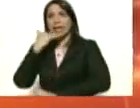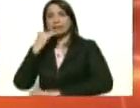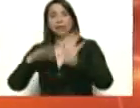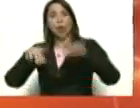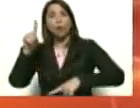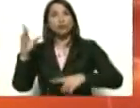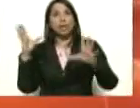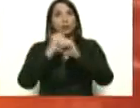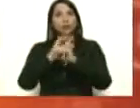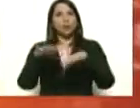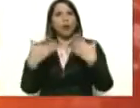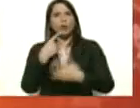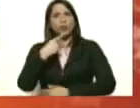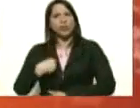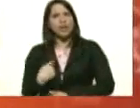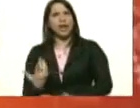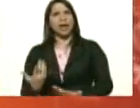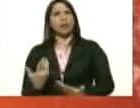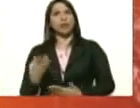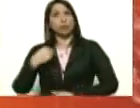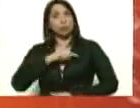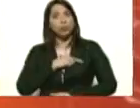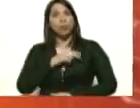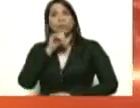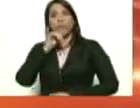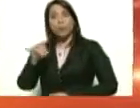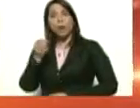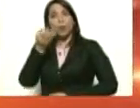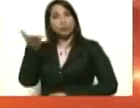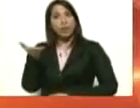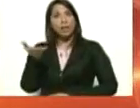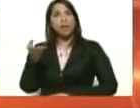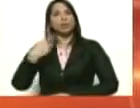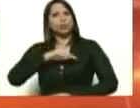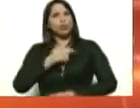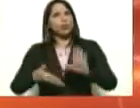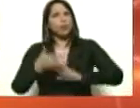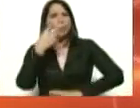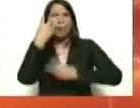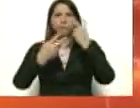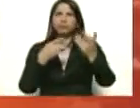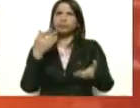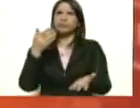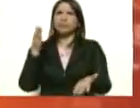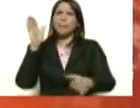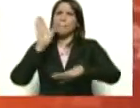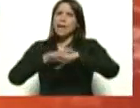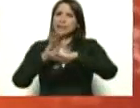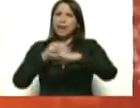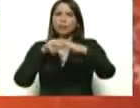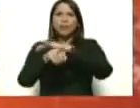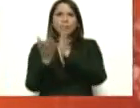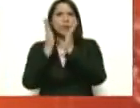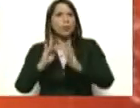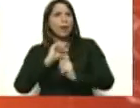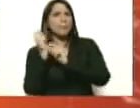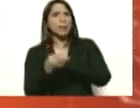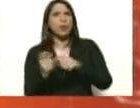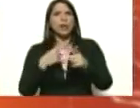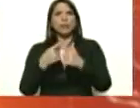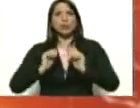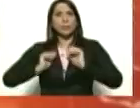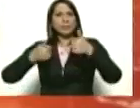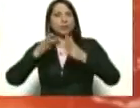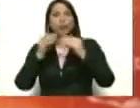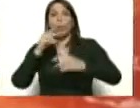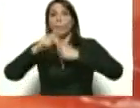nos dieron el reporte y nosotros le reportamos a usted, fuimos inmediatamente a ver qué era lo que estaba ocurriendo y empezó todo el